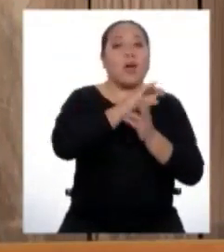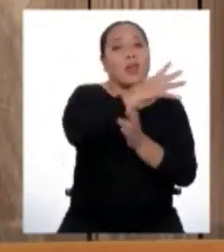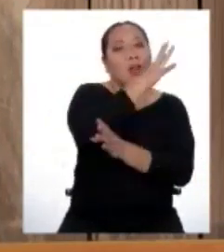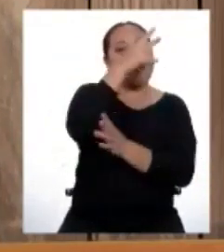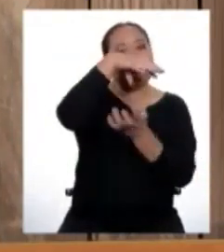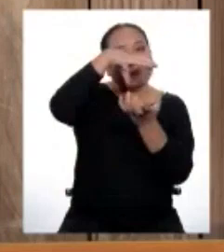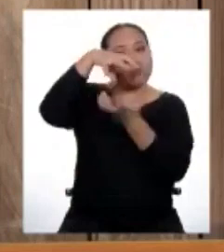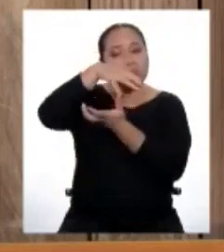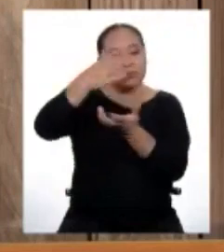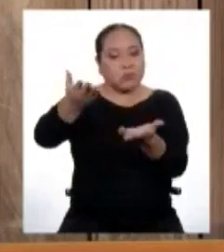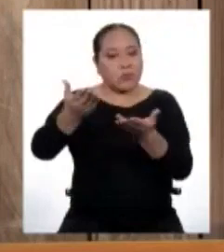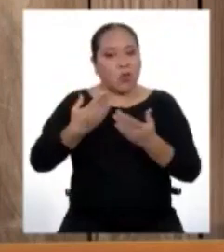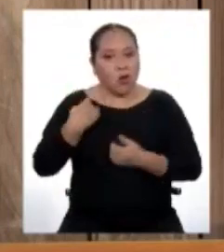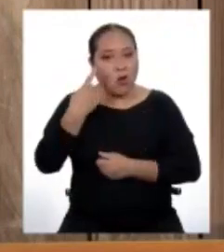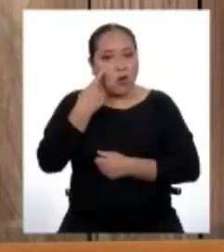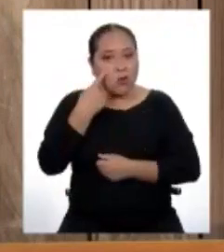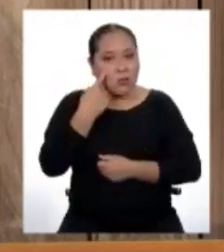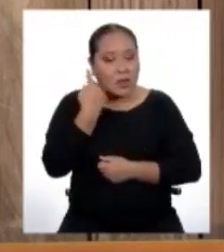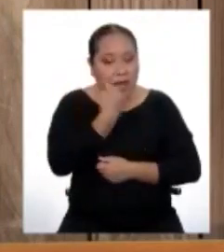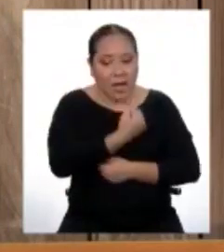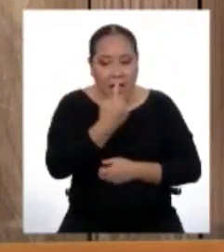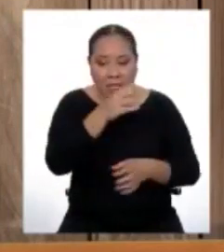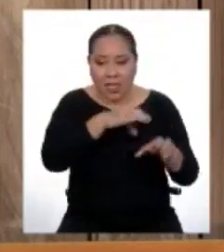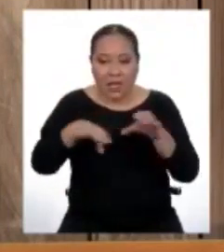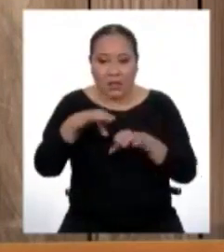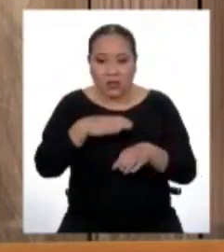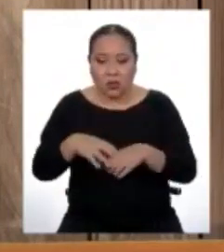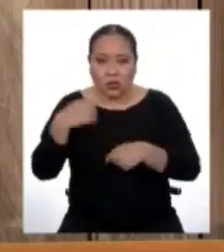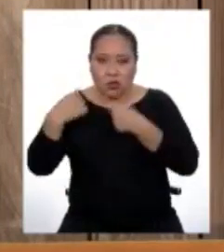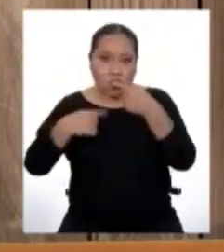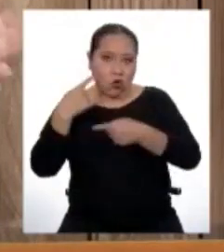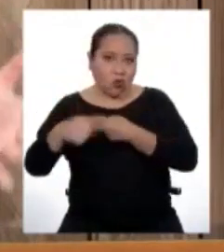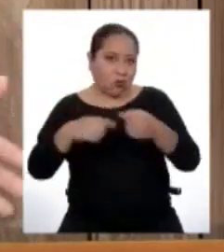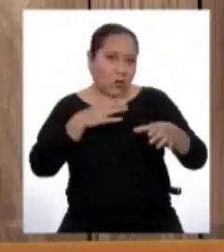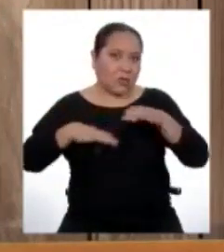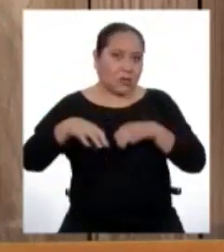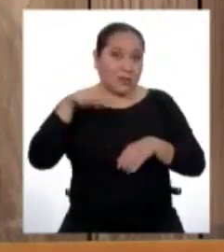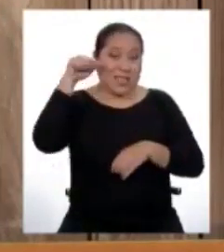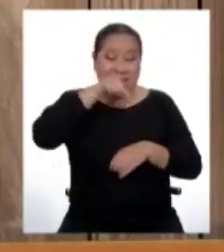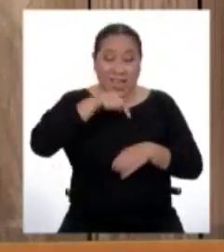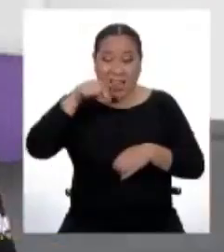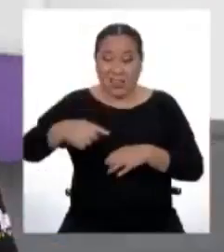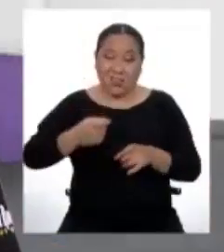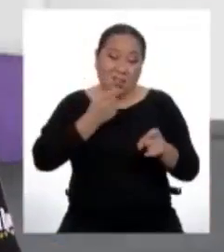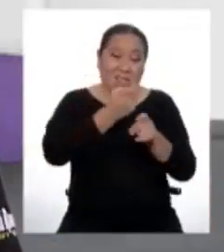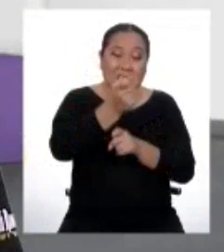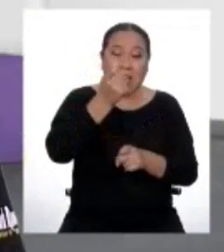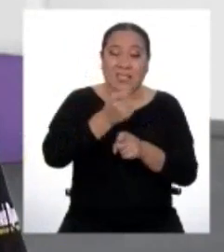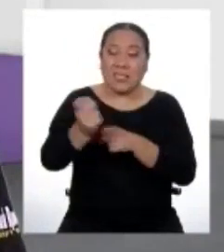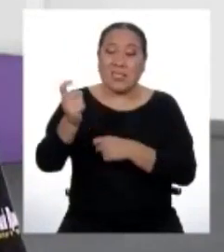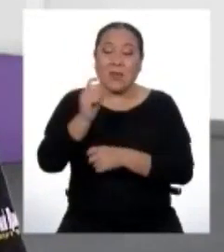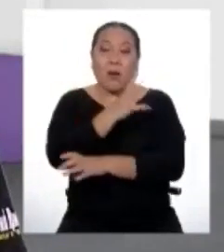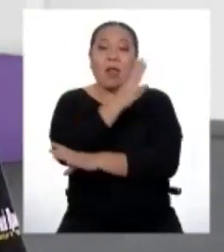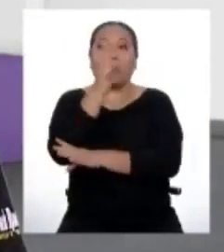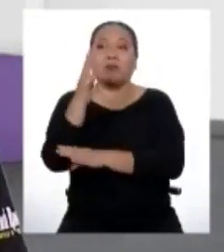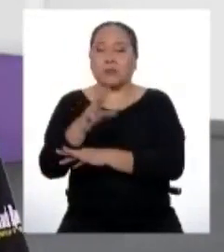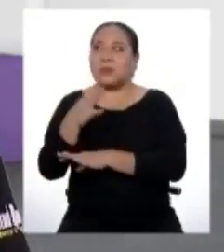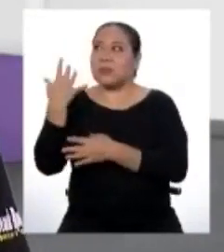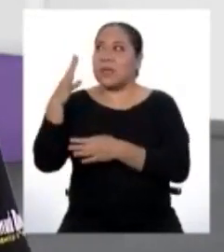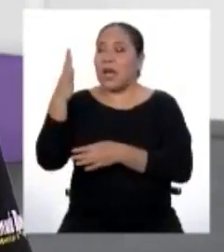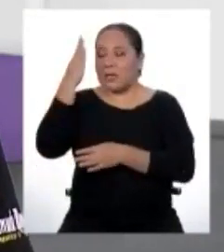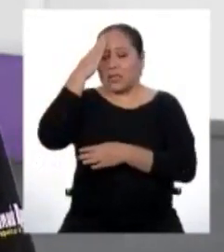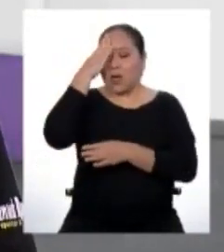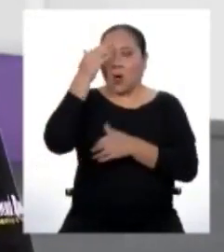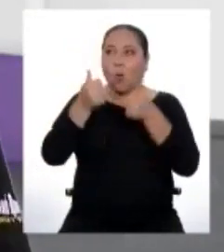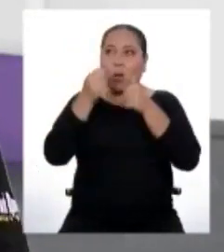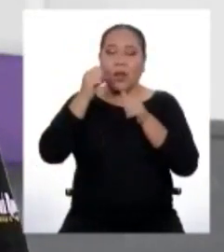cuáles son las acciones que hacemos a diario y que están dañando el ecosistema. ¡Claro! Yo ya tengo identificada la